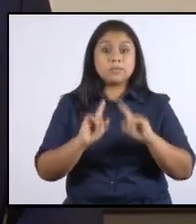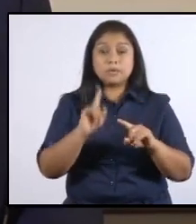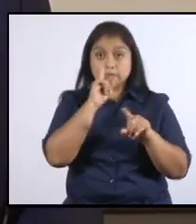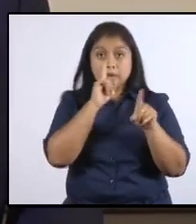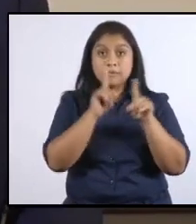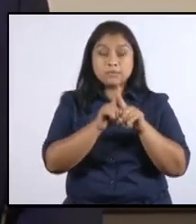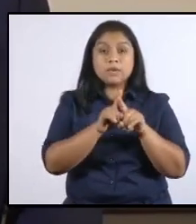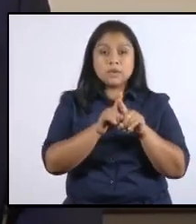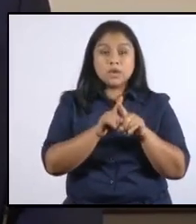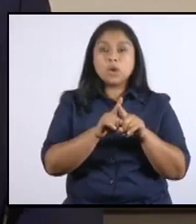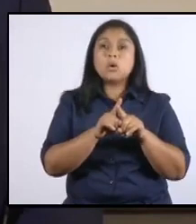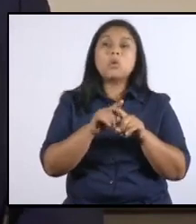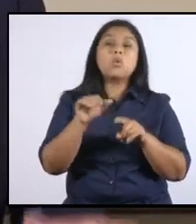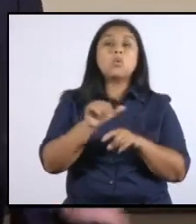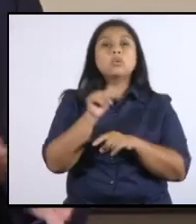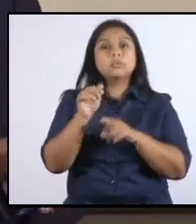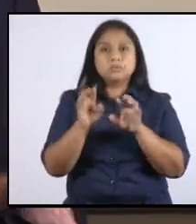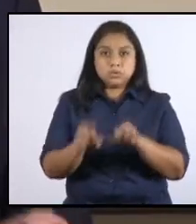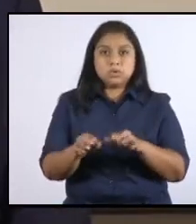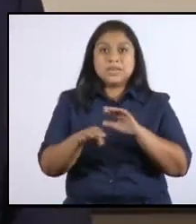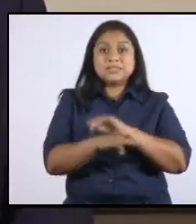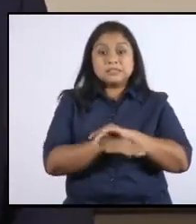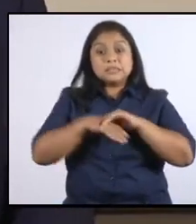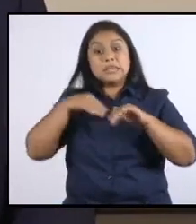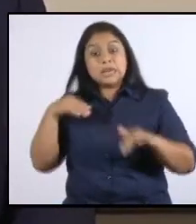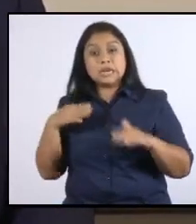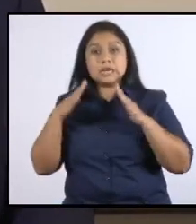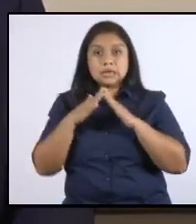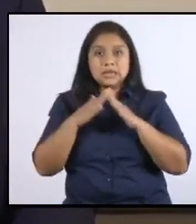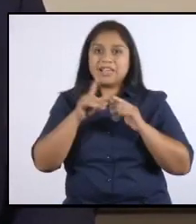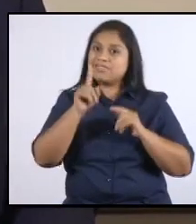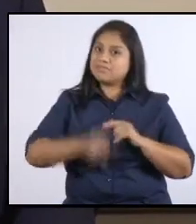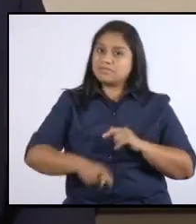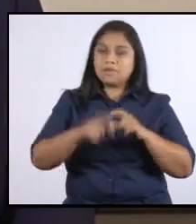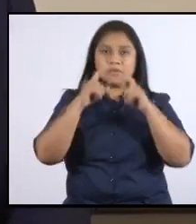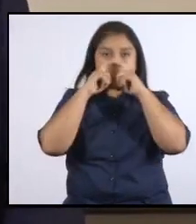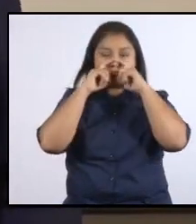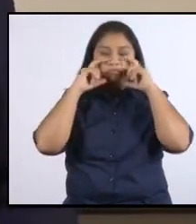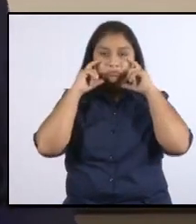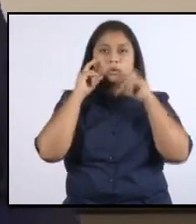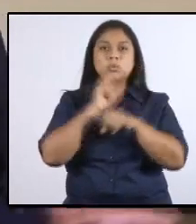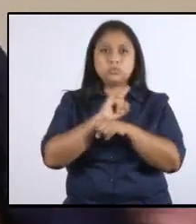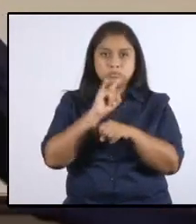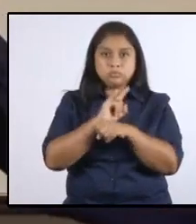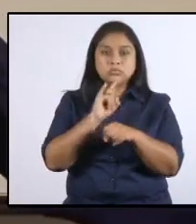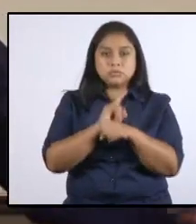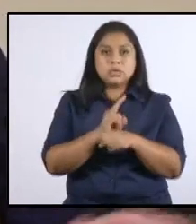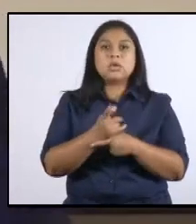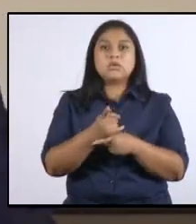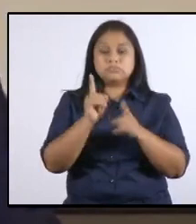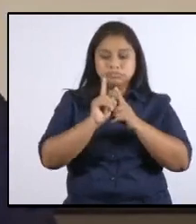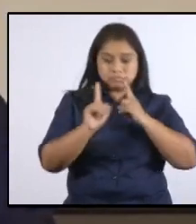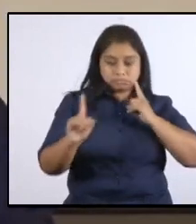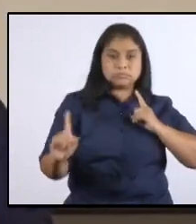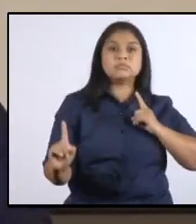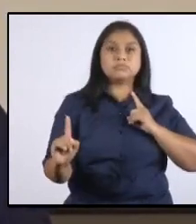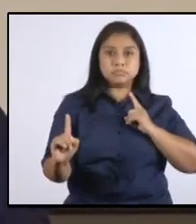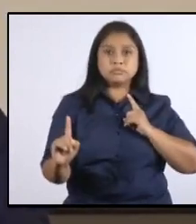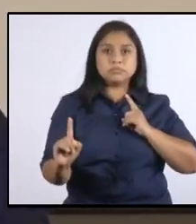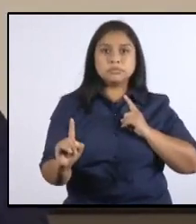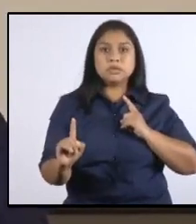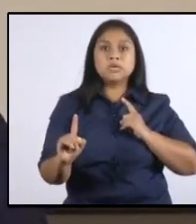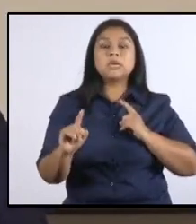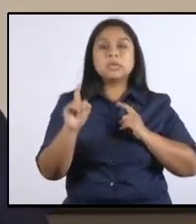al salir de su hogar debe usar la mascarilla obligatoriamente, mantener el distanciamiento social